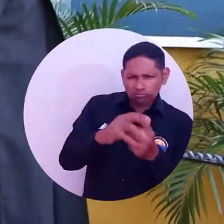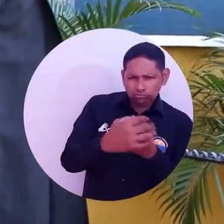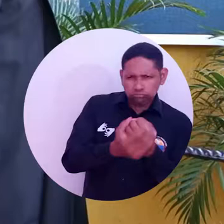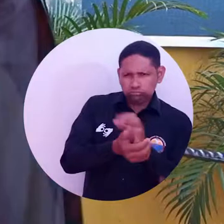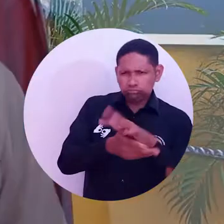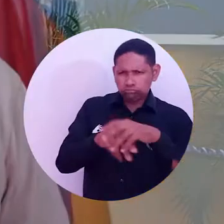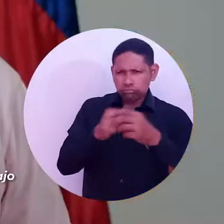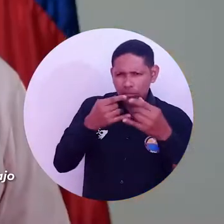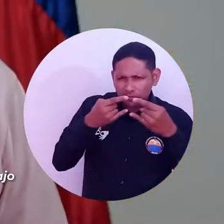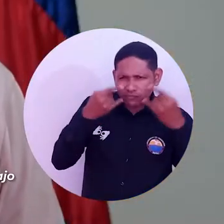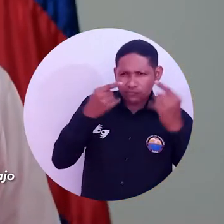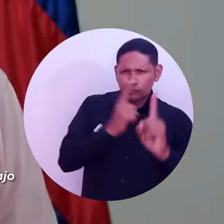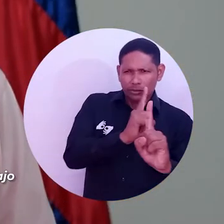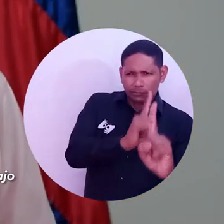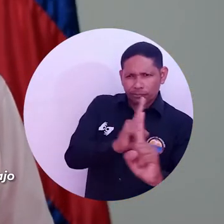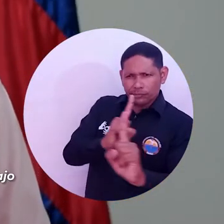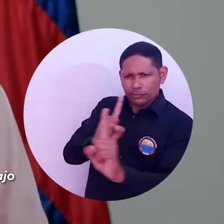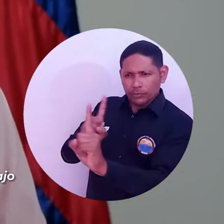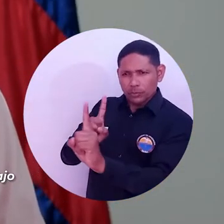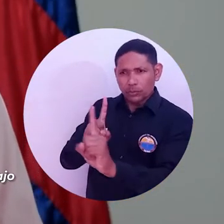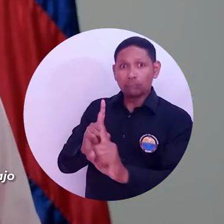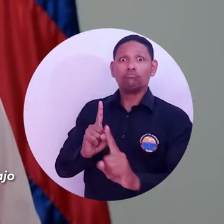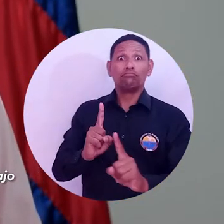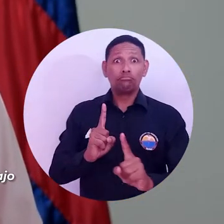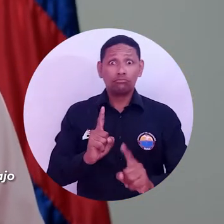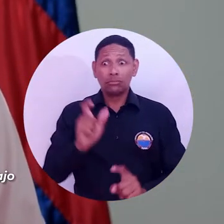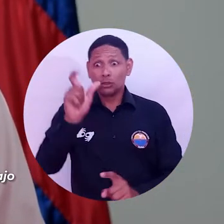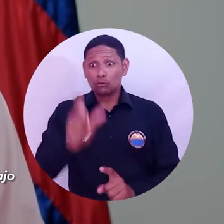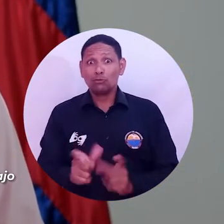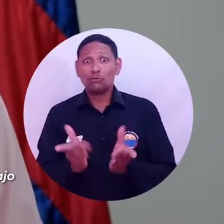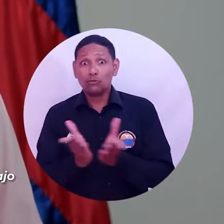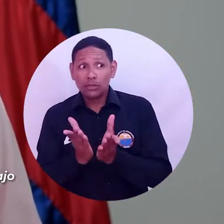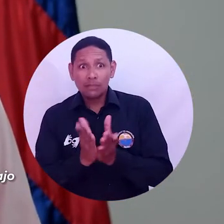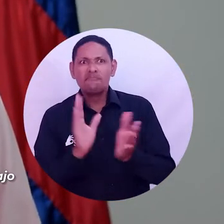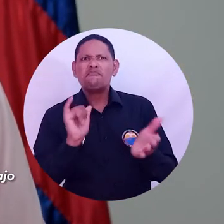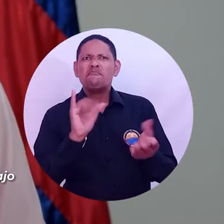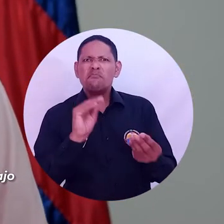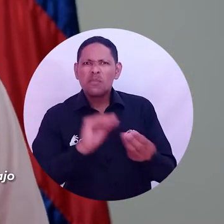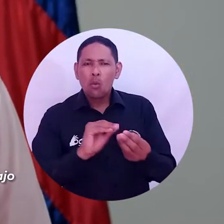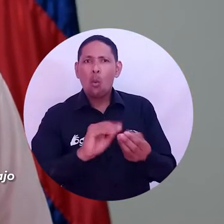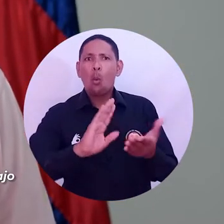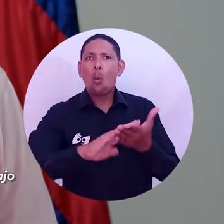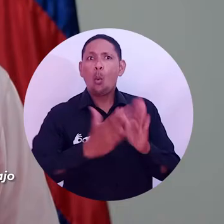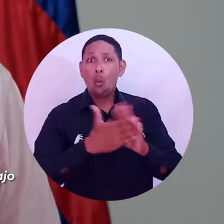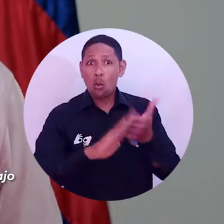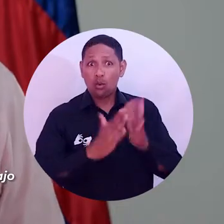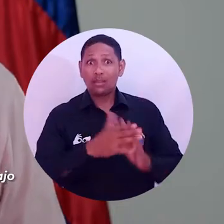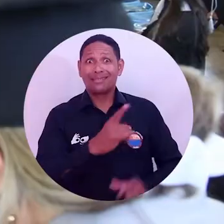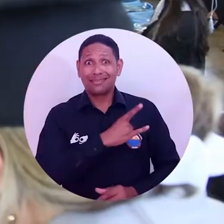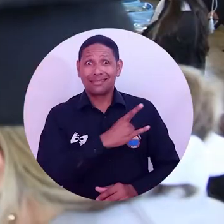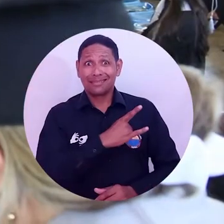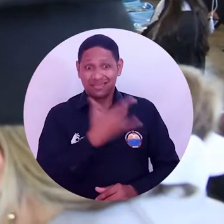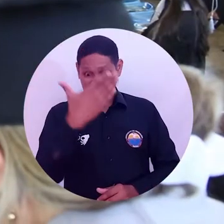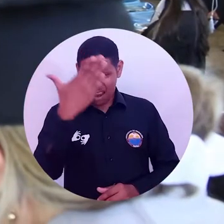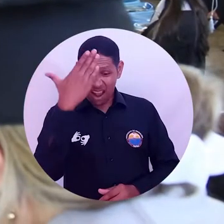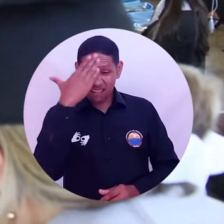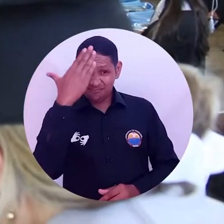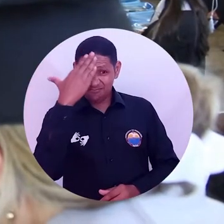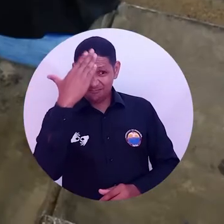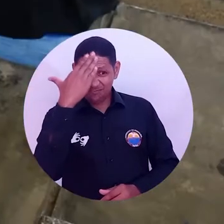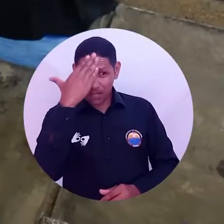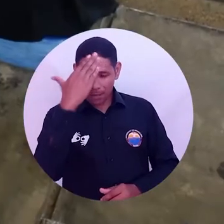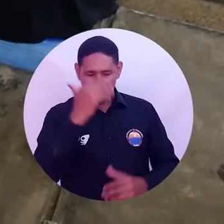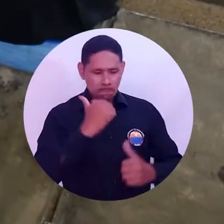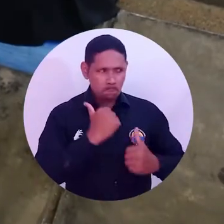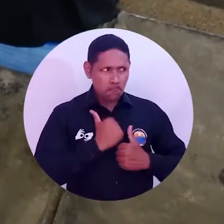bioseguridad, lo que nos dice que cada uno de nuestros estudiantes y la comunidad universitaria en general ha adoptado estos protocolos